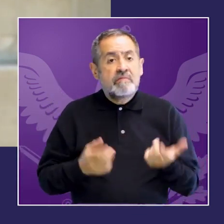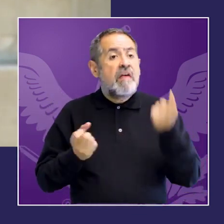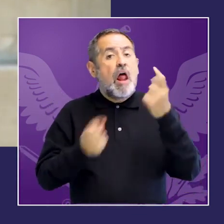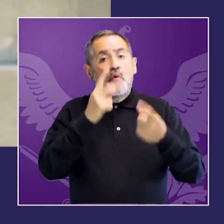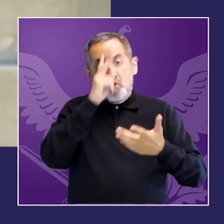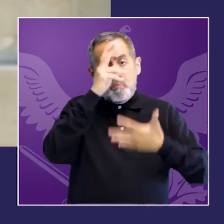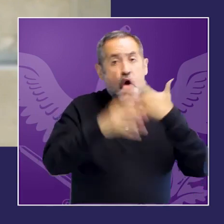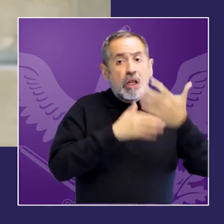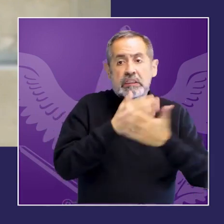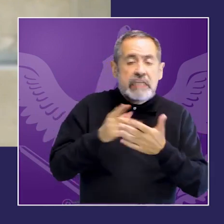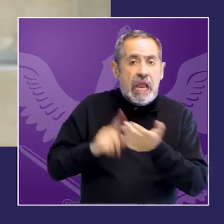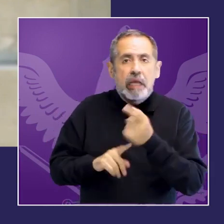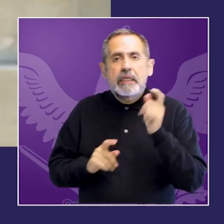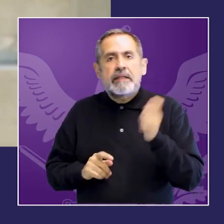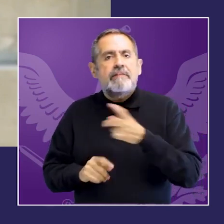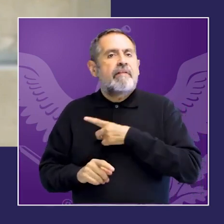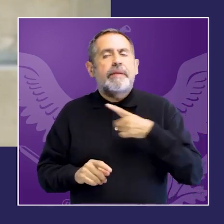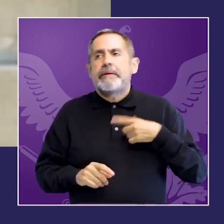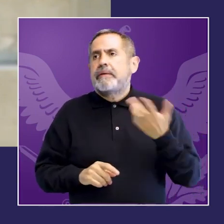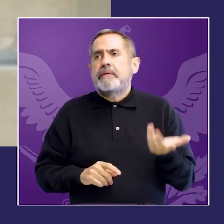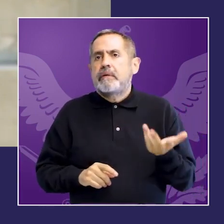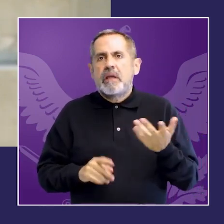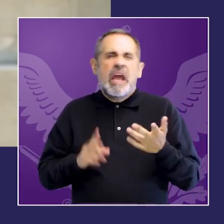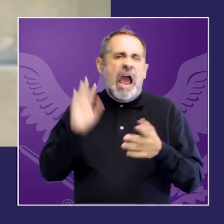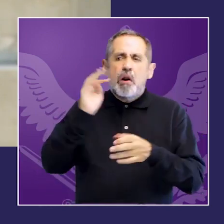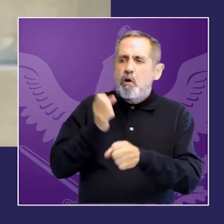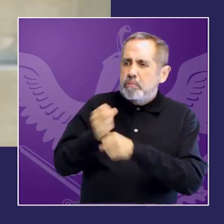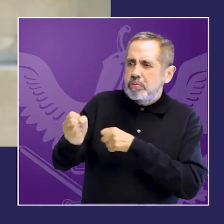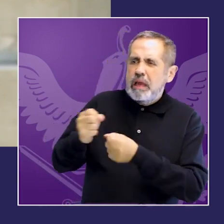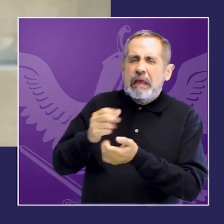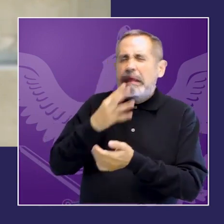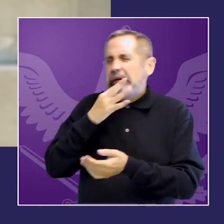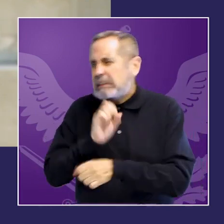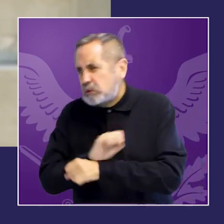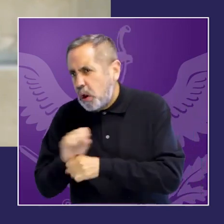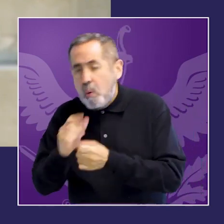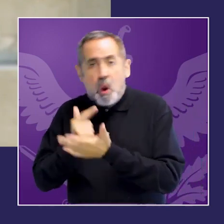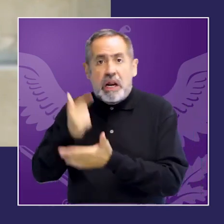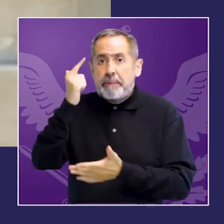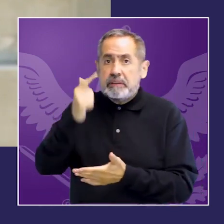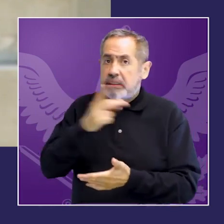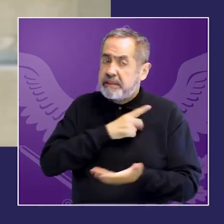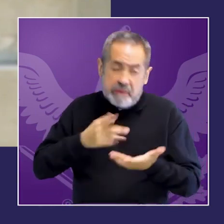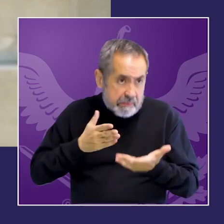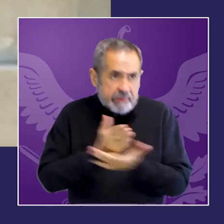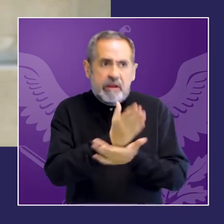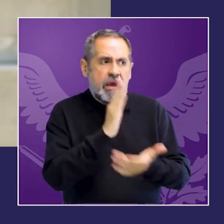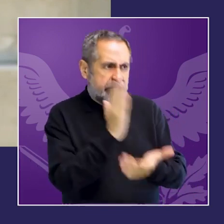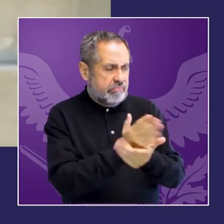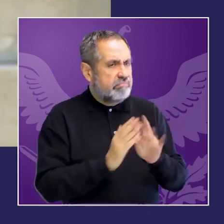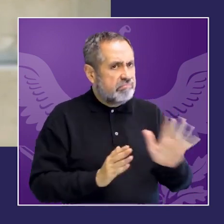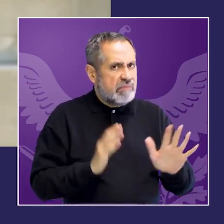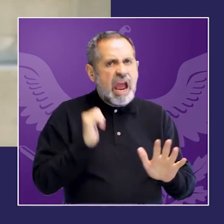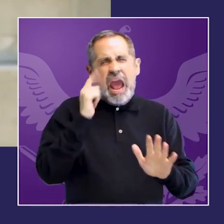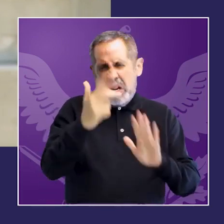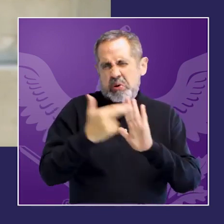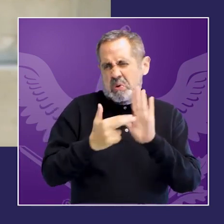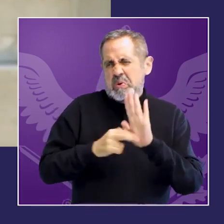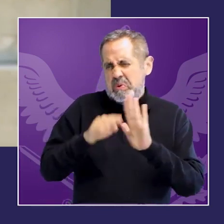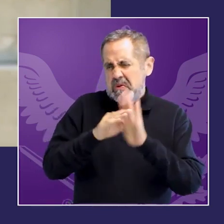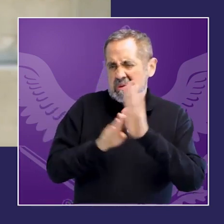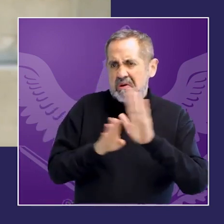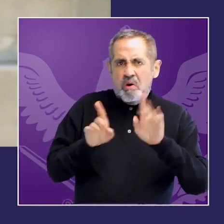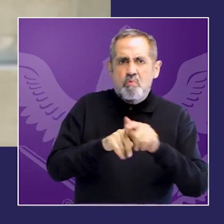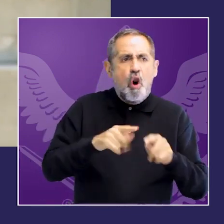leves de lesiones leves o lesiones graves se han intentado algunos mecanismos de abordaje de